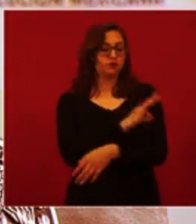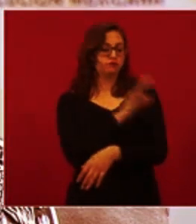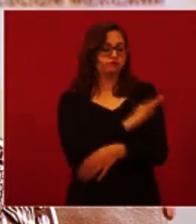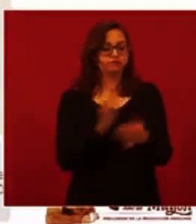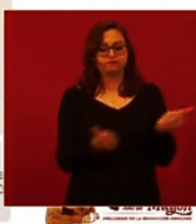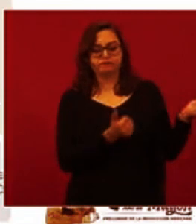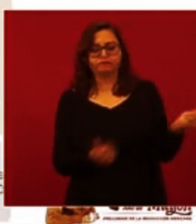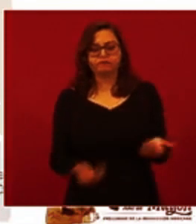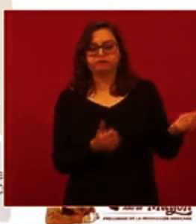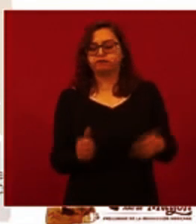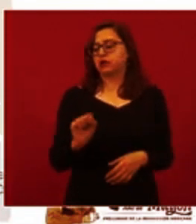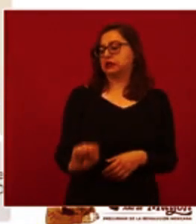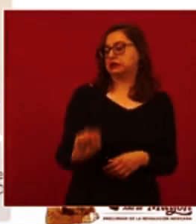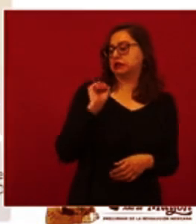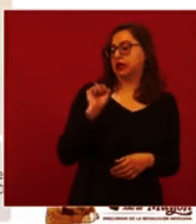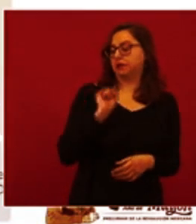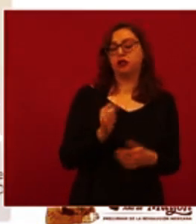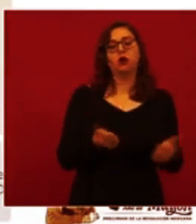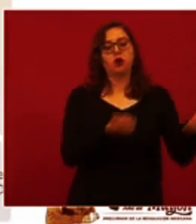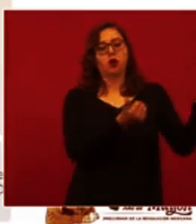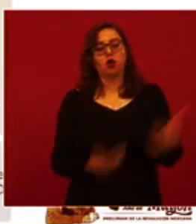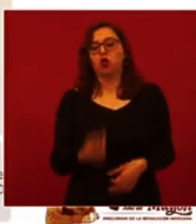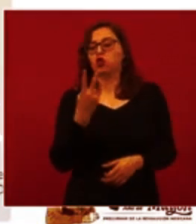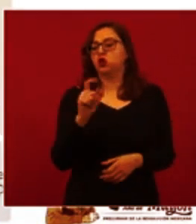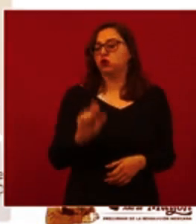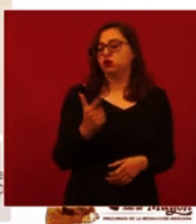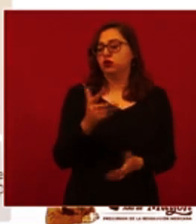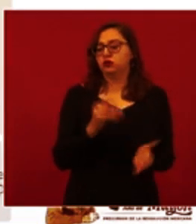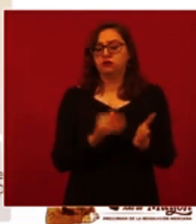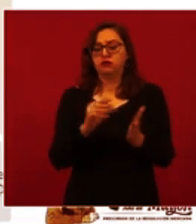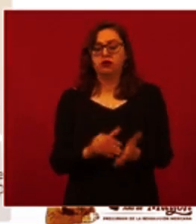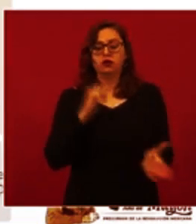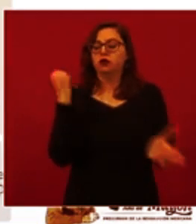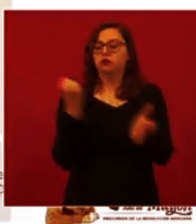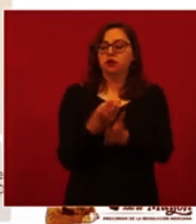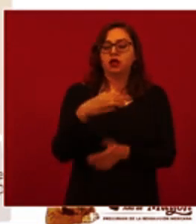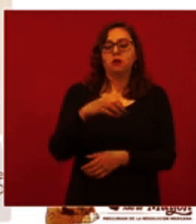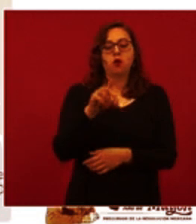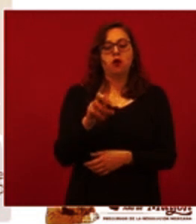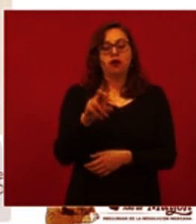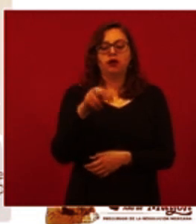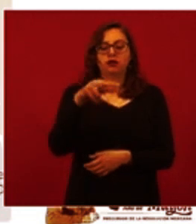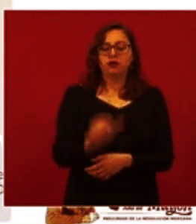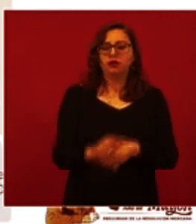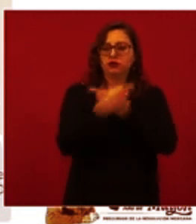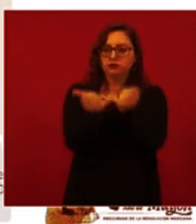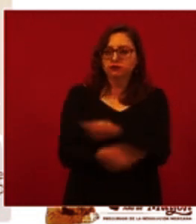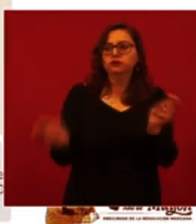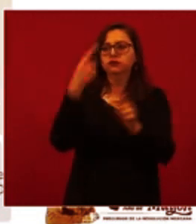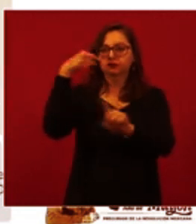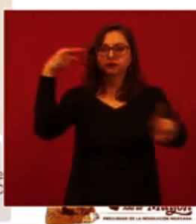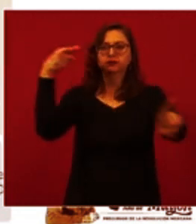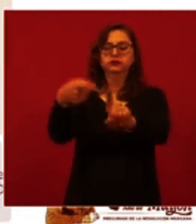El sábado pasado recibimos un embarque de 2.7 millones de dosis de Moderna que usaremos principalmente en el personal